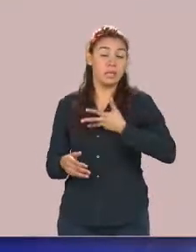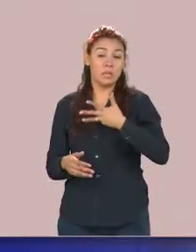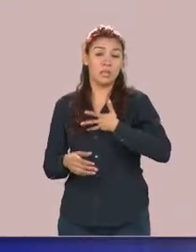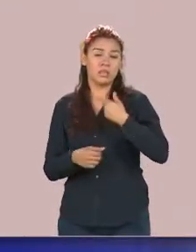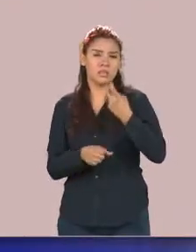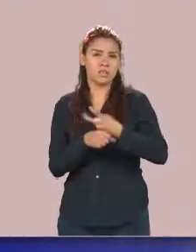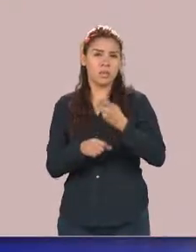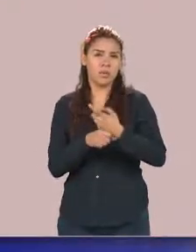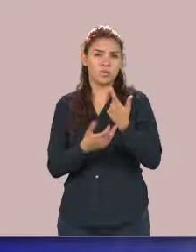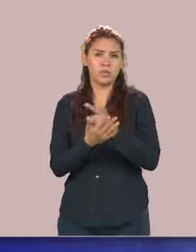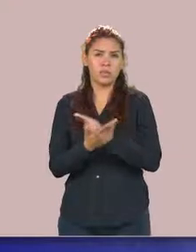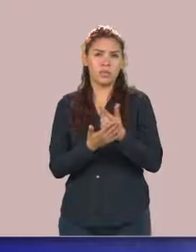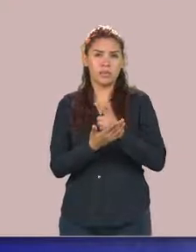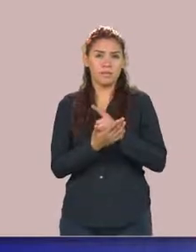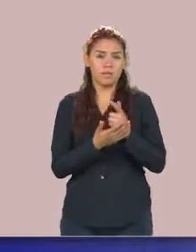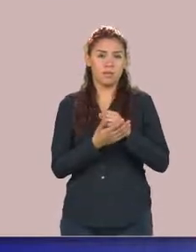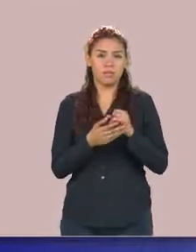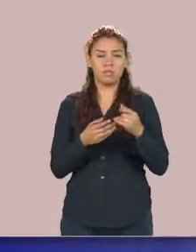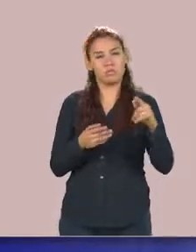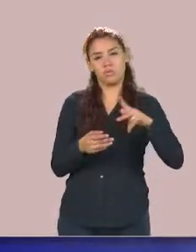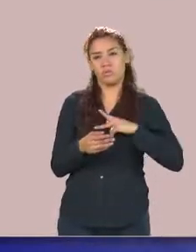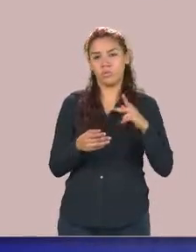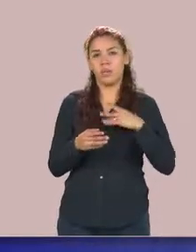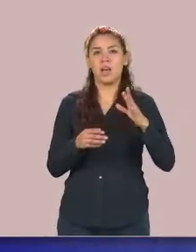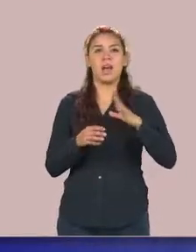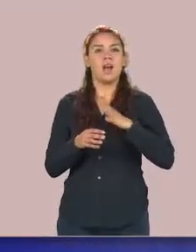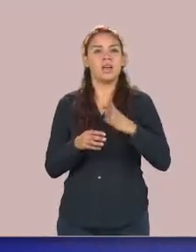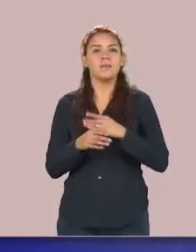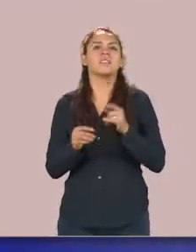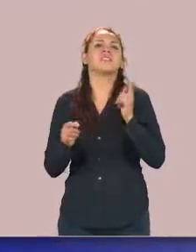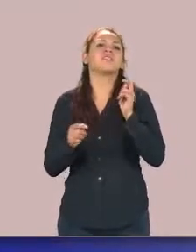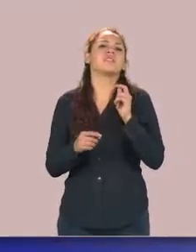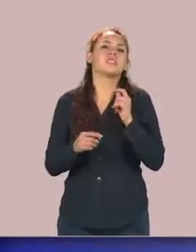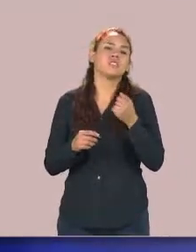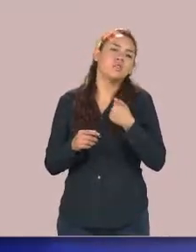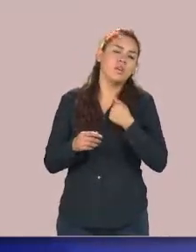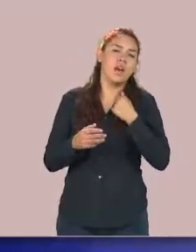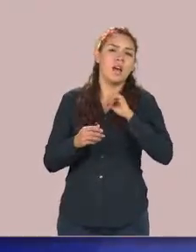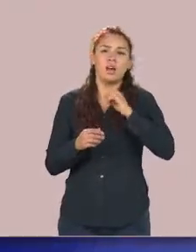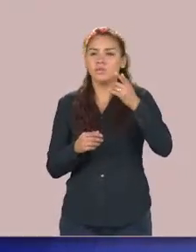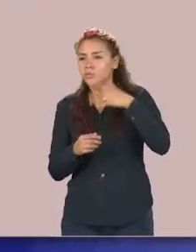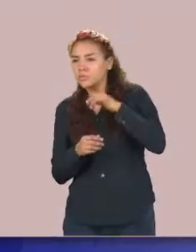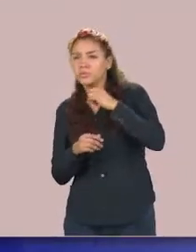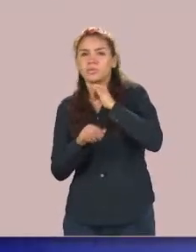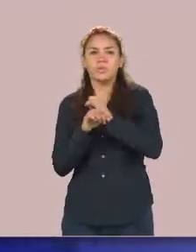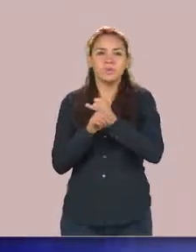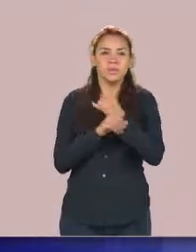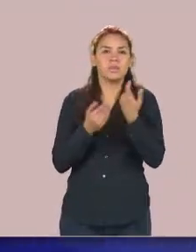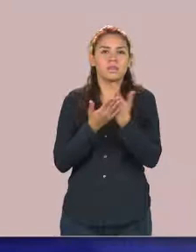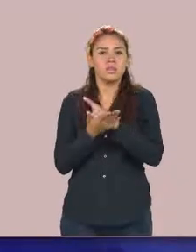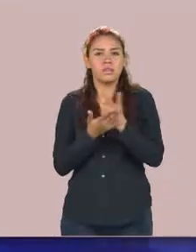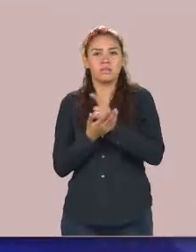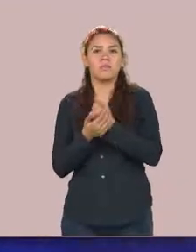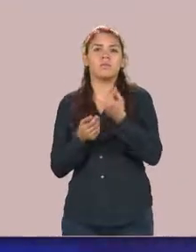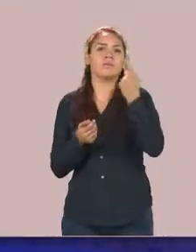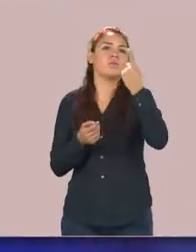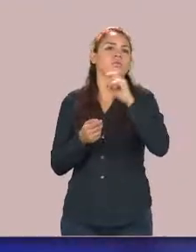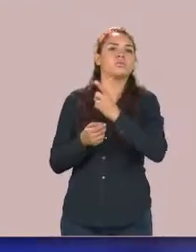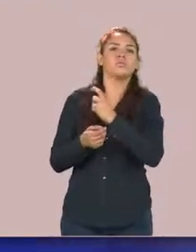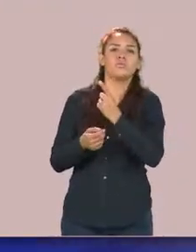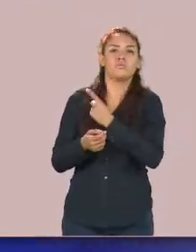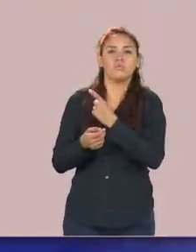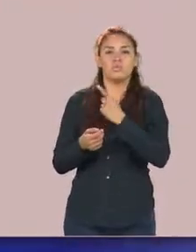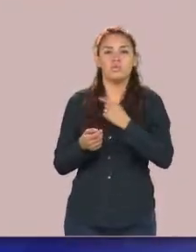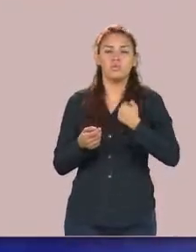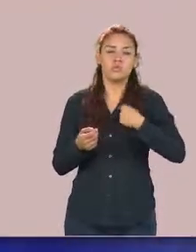exige publicaciones en libros de calidad, o sea, en editorias de prestigio, publicaciones como un solo autor. Entonces, como un solo